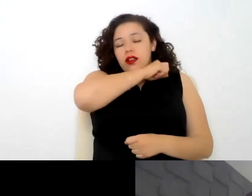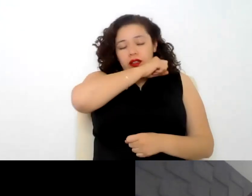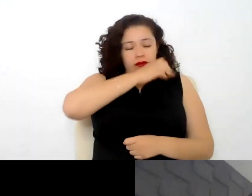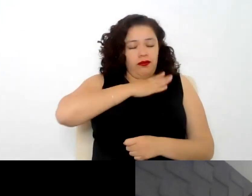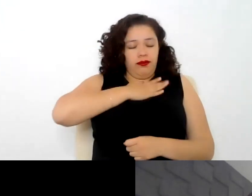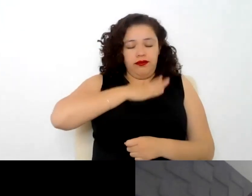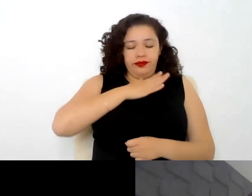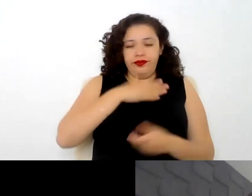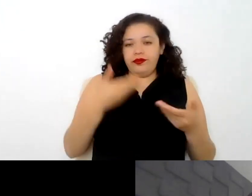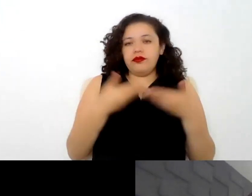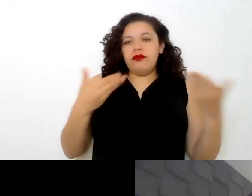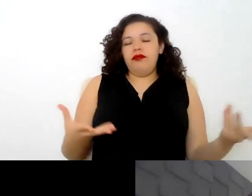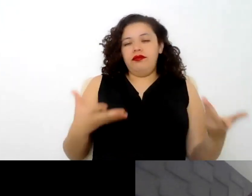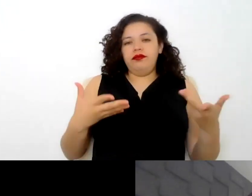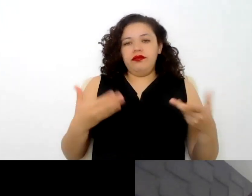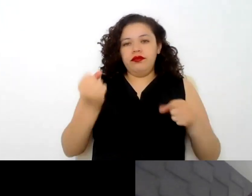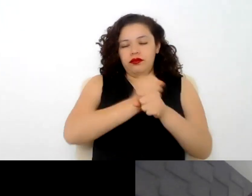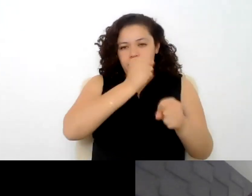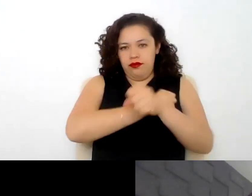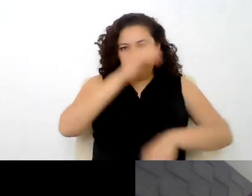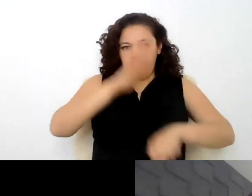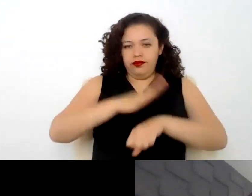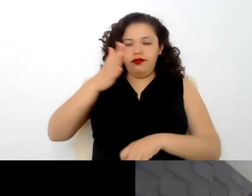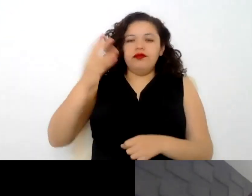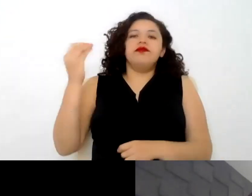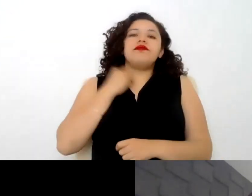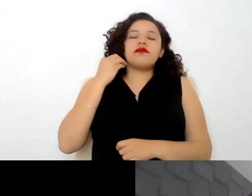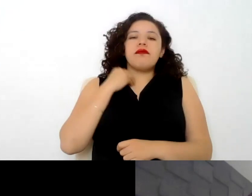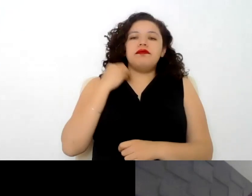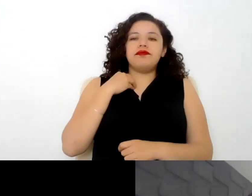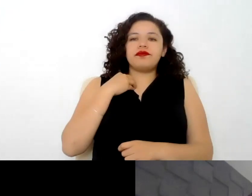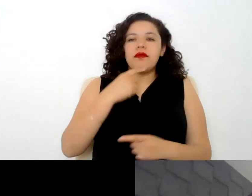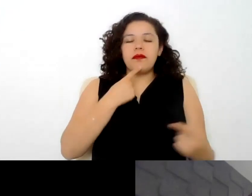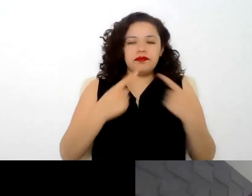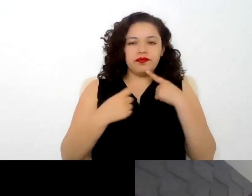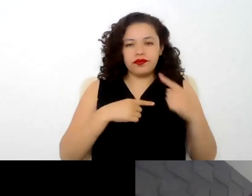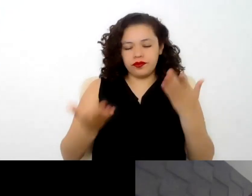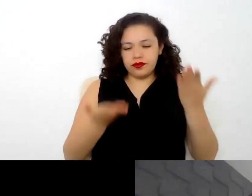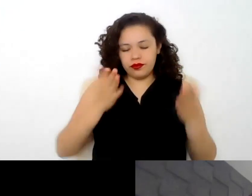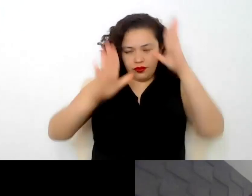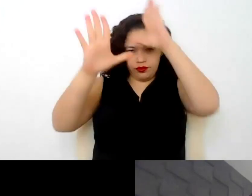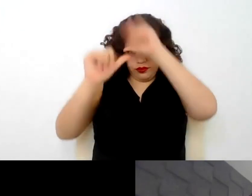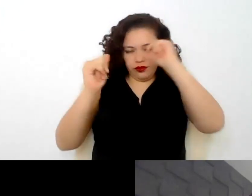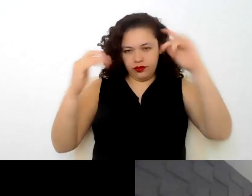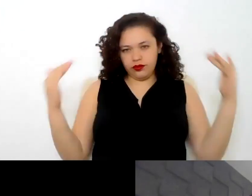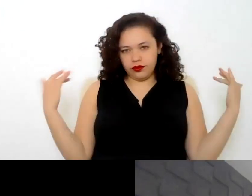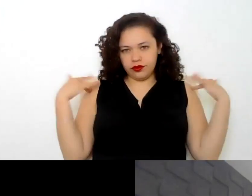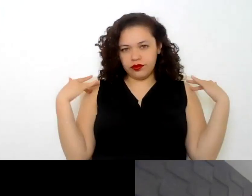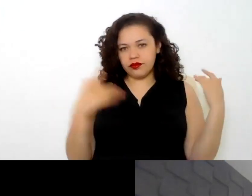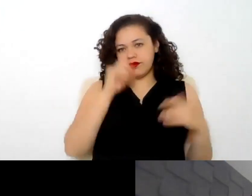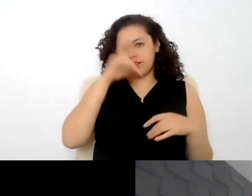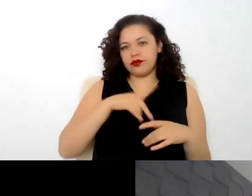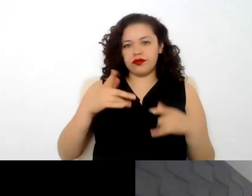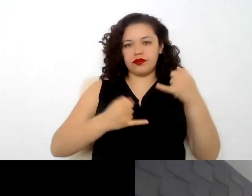práctica, su práctica principalmente en abogada litigante ante las juntas de conciliación y arbitraje y juzgados laborales, así como